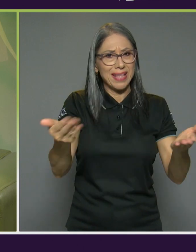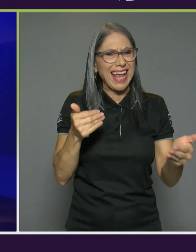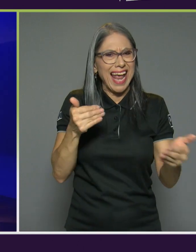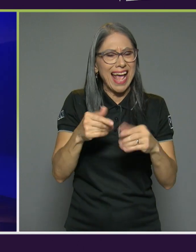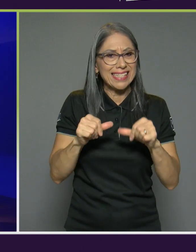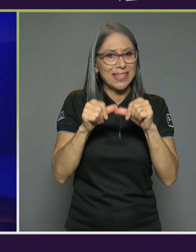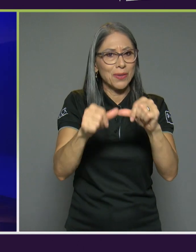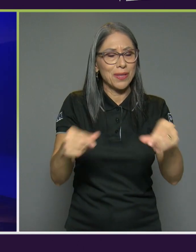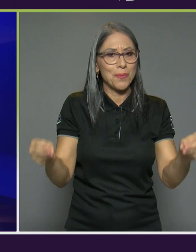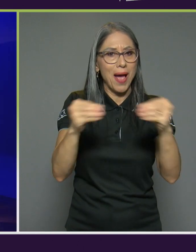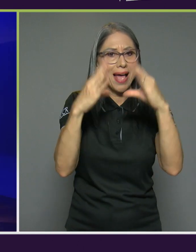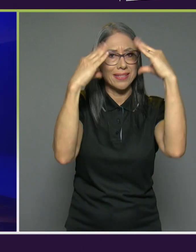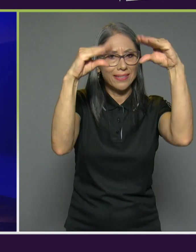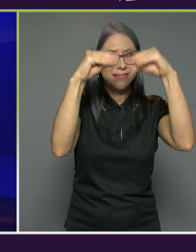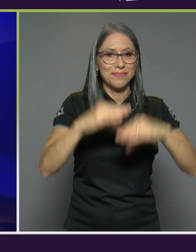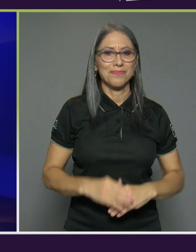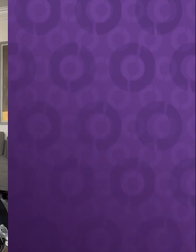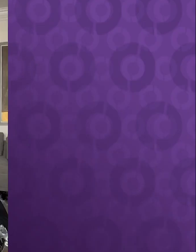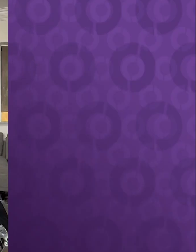con más